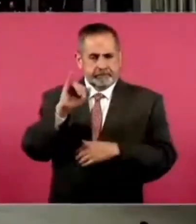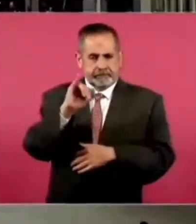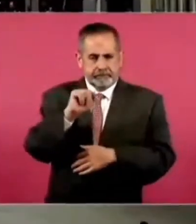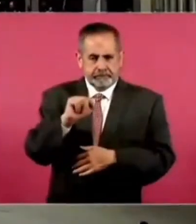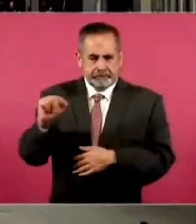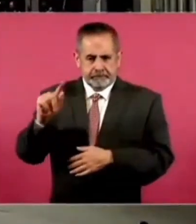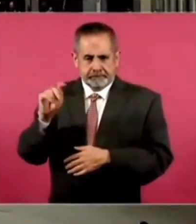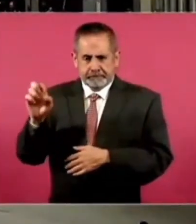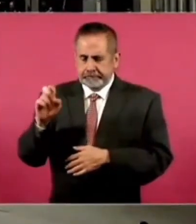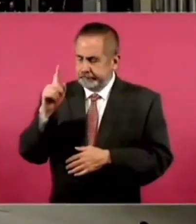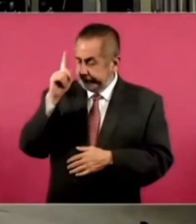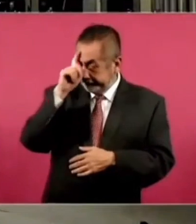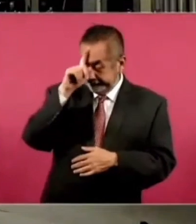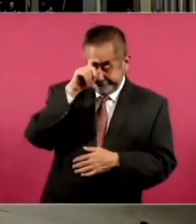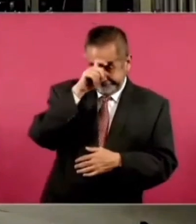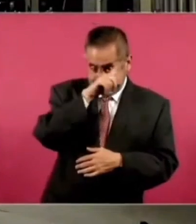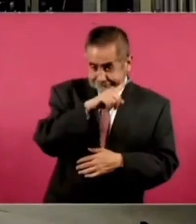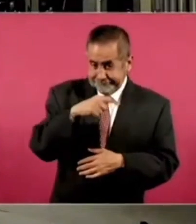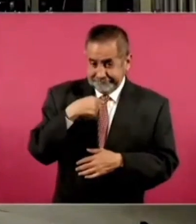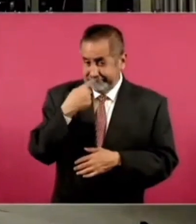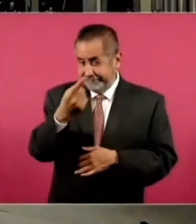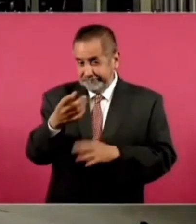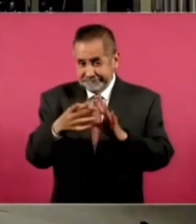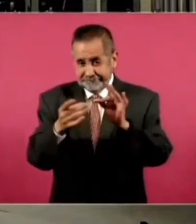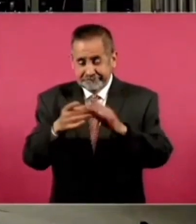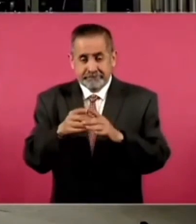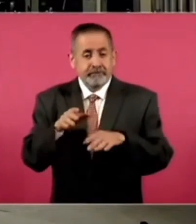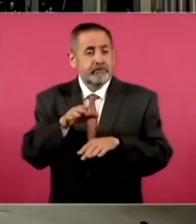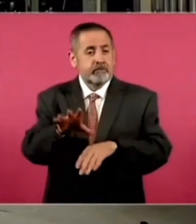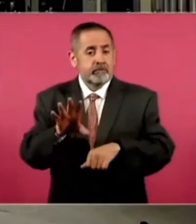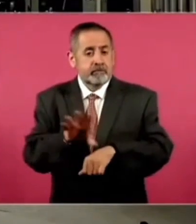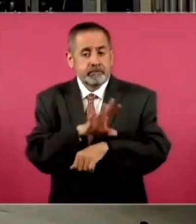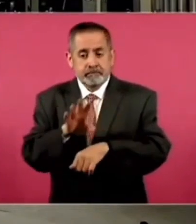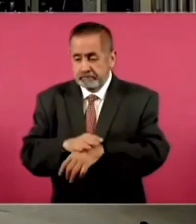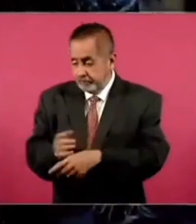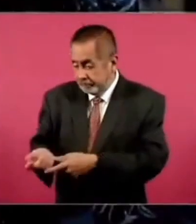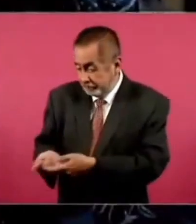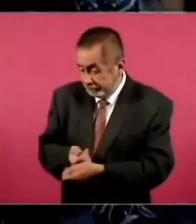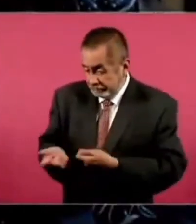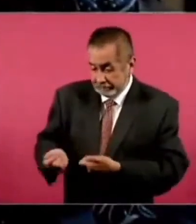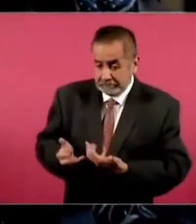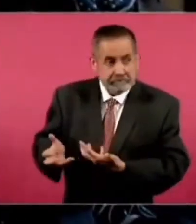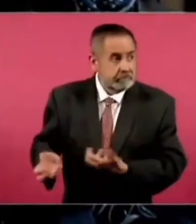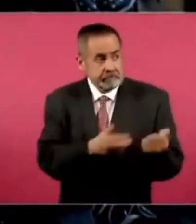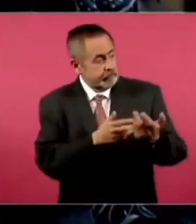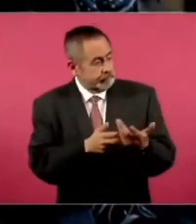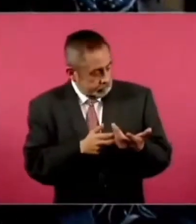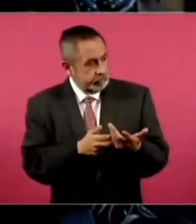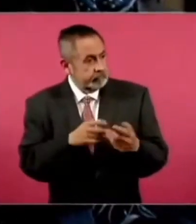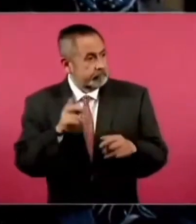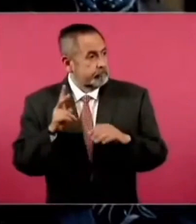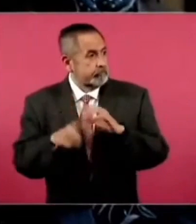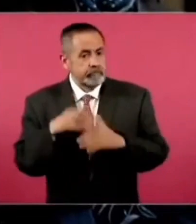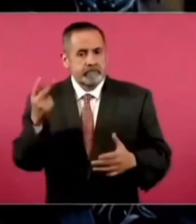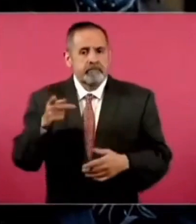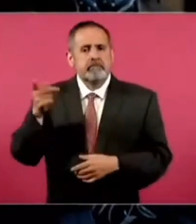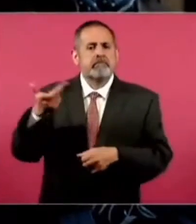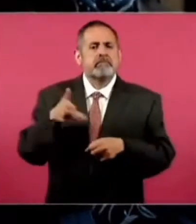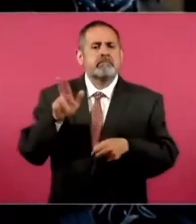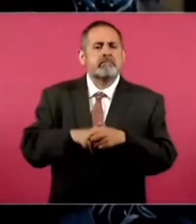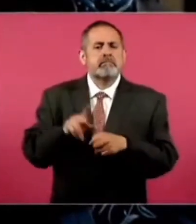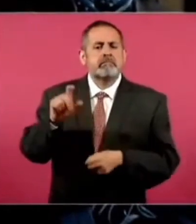le puedo platicar que incluso esto que mencionaba de los cables, pues lo pueden ver en el hospital 20 de noviembre,